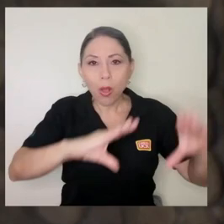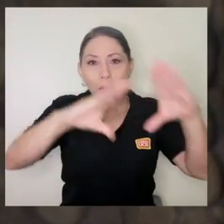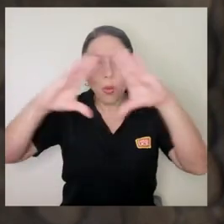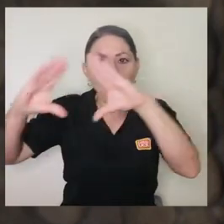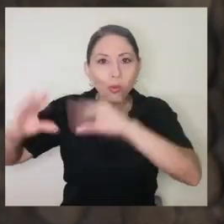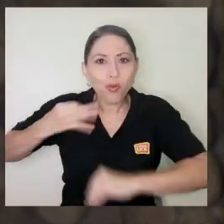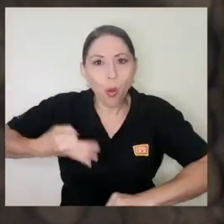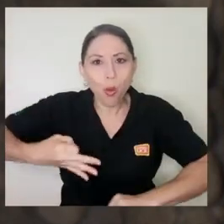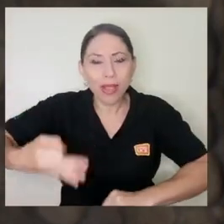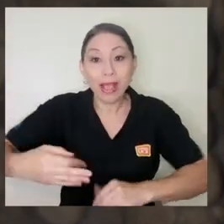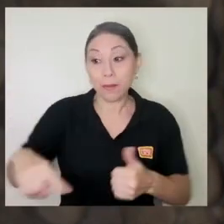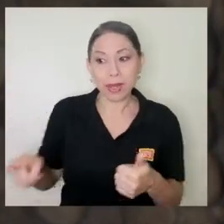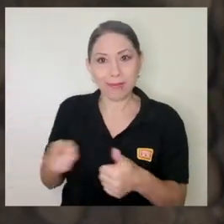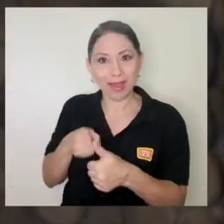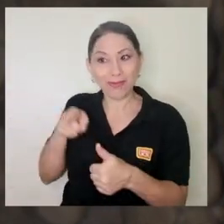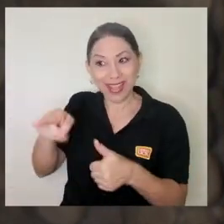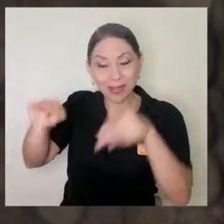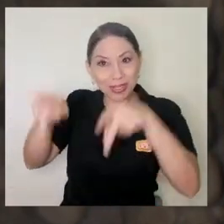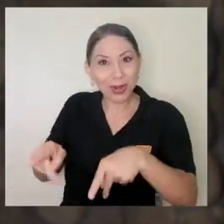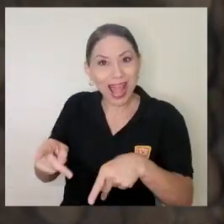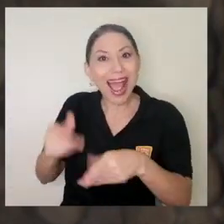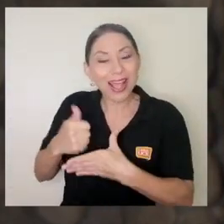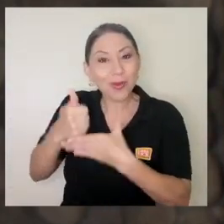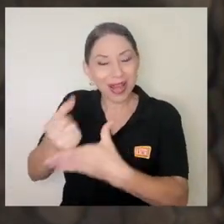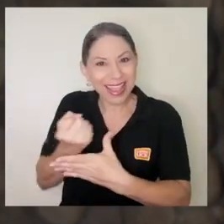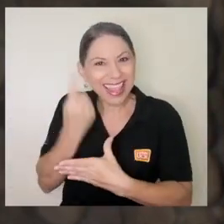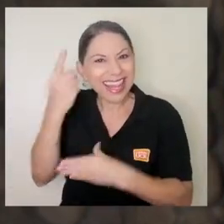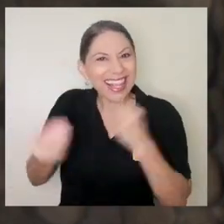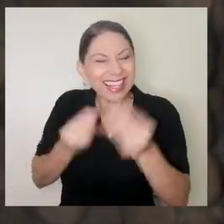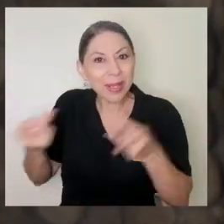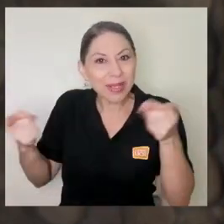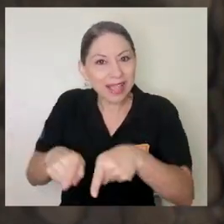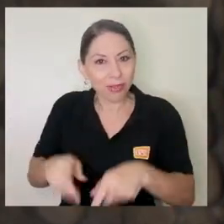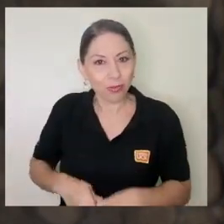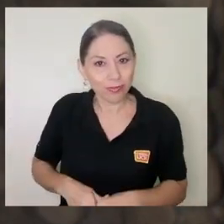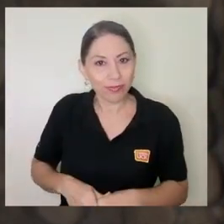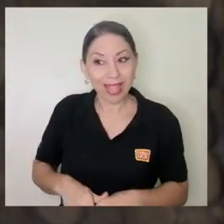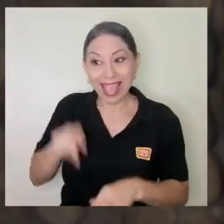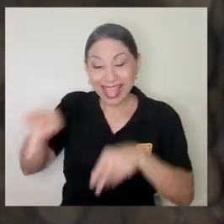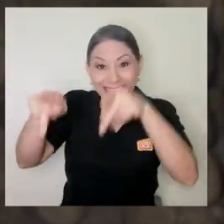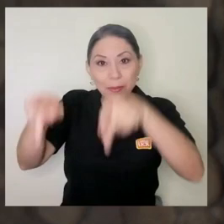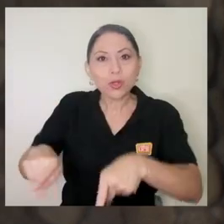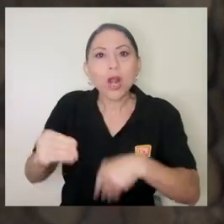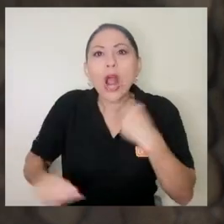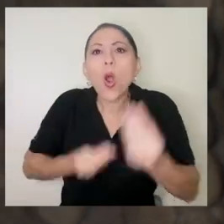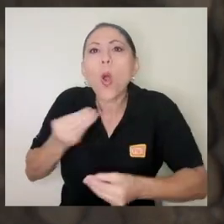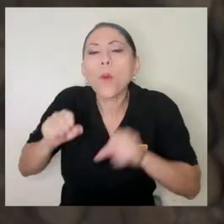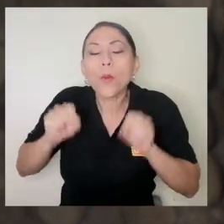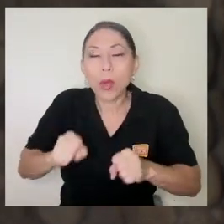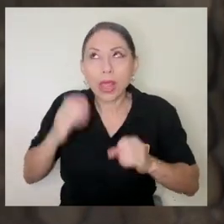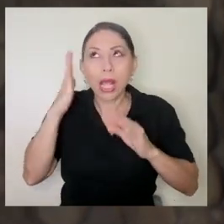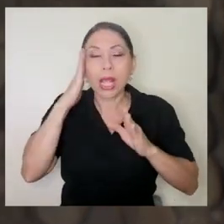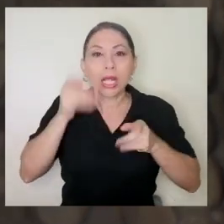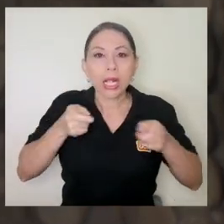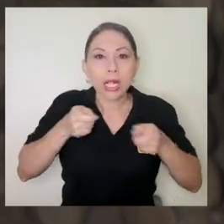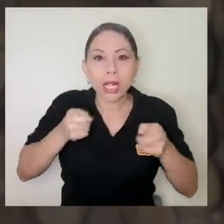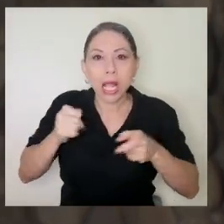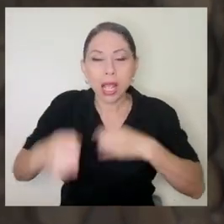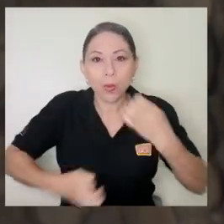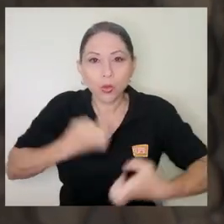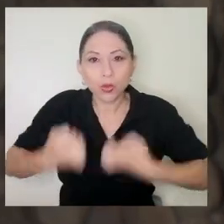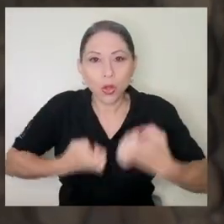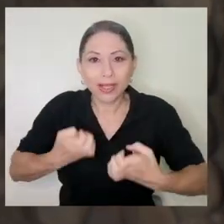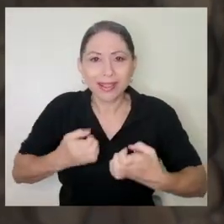bien qué es lo que está pasando. Segundo, identificar sus propios recursos internos para ver cómo gestiona sus emociones. Obviamente el despacho de apoyo